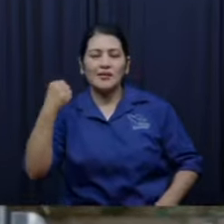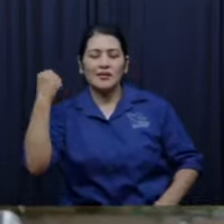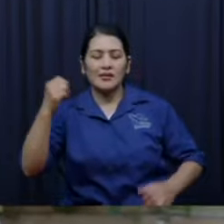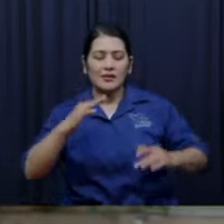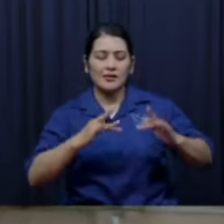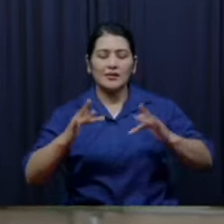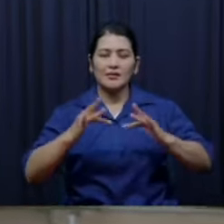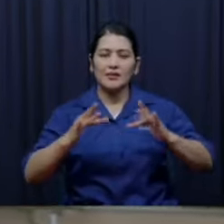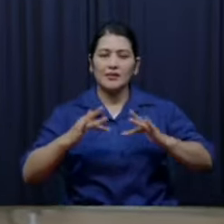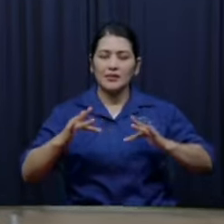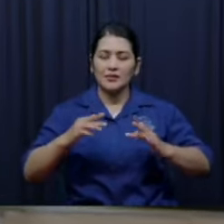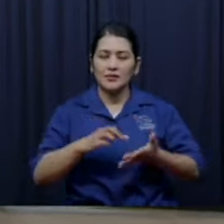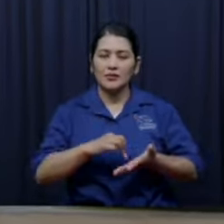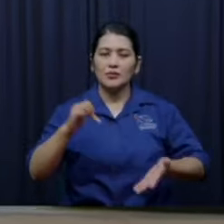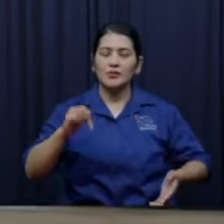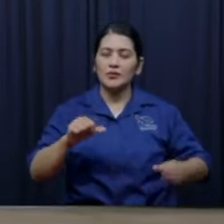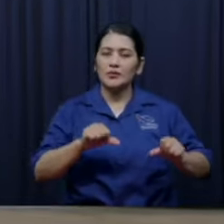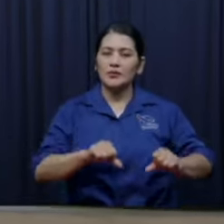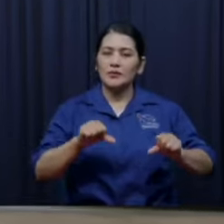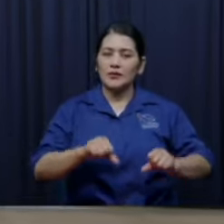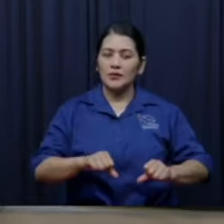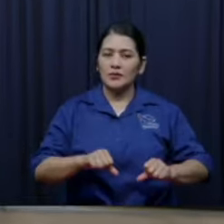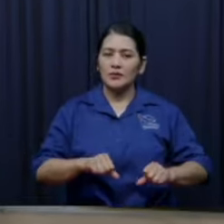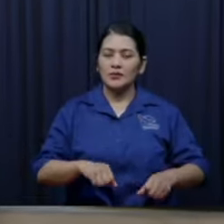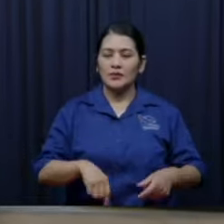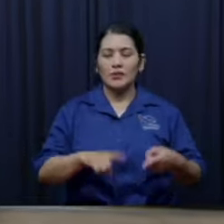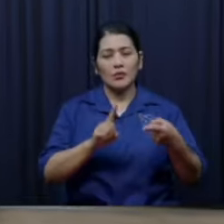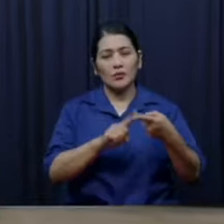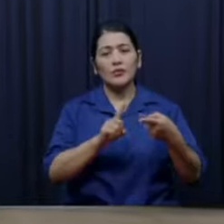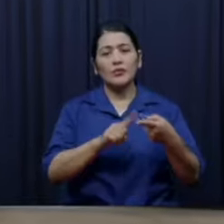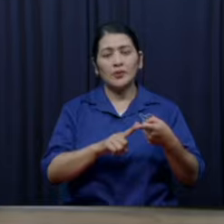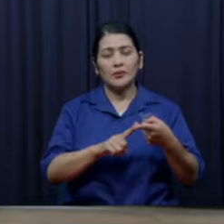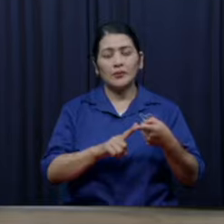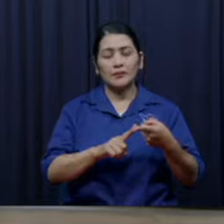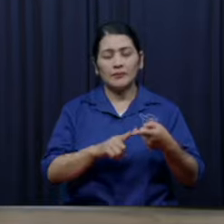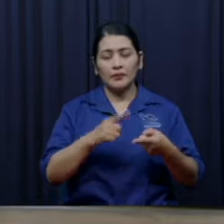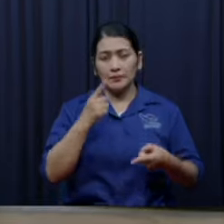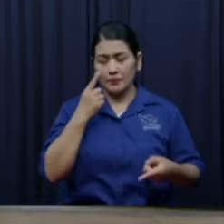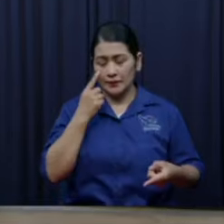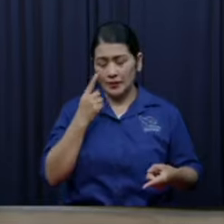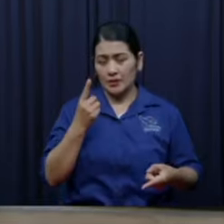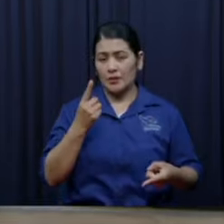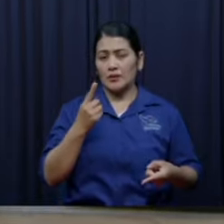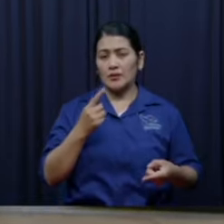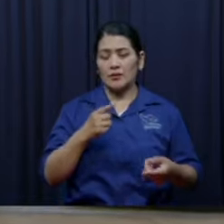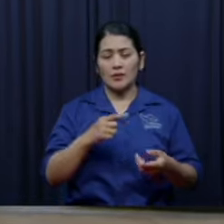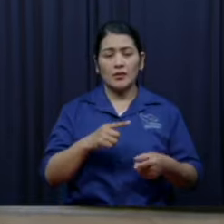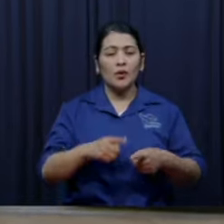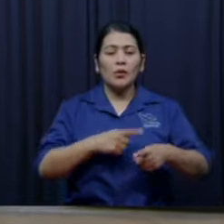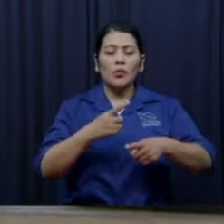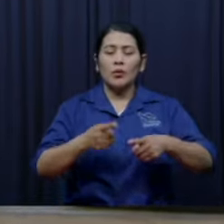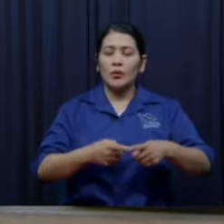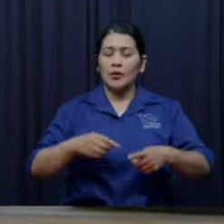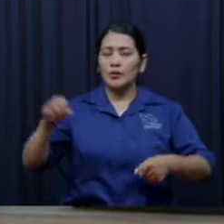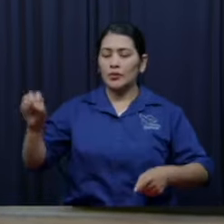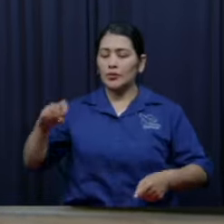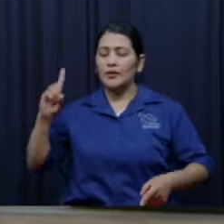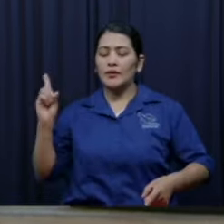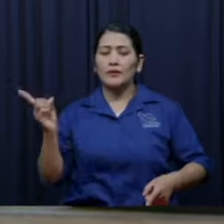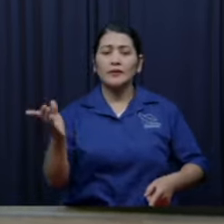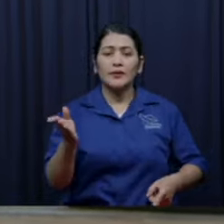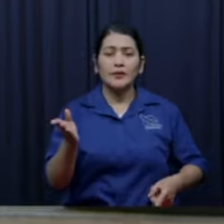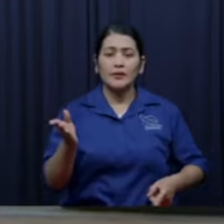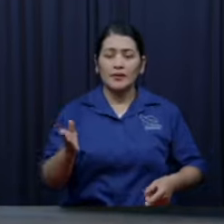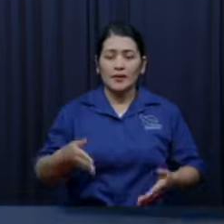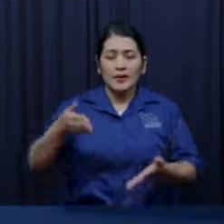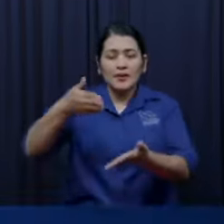pero una de ellas es que cuando David llega a jebús los el descubre el diagnostica cual